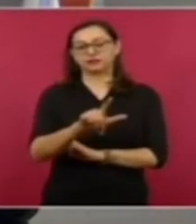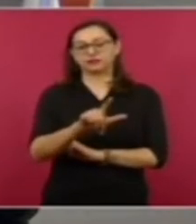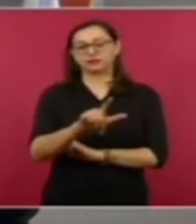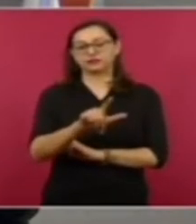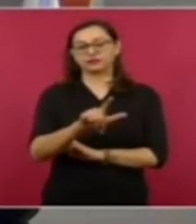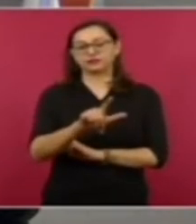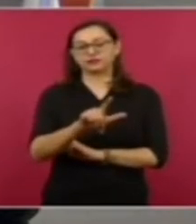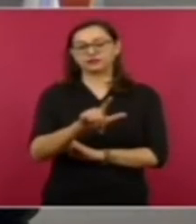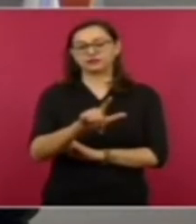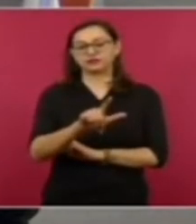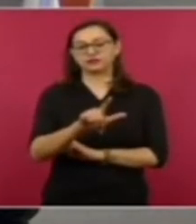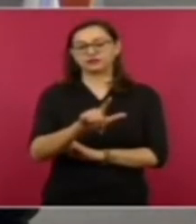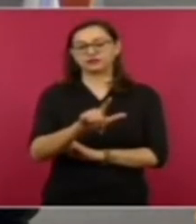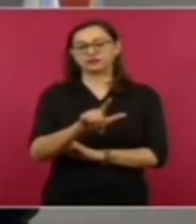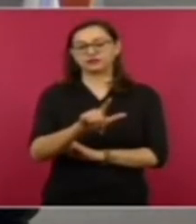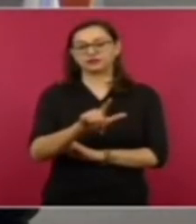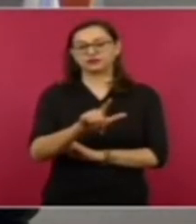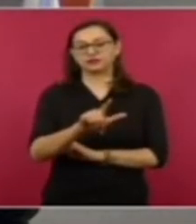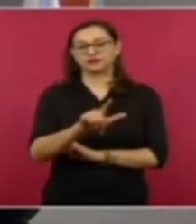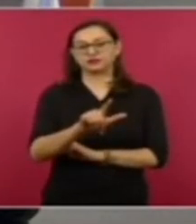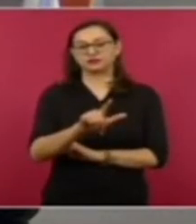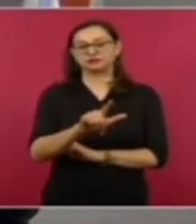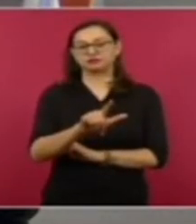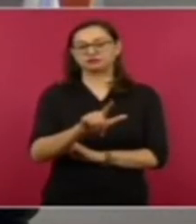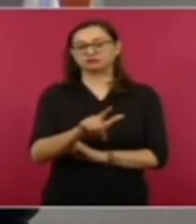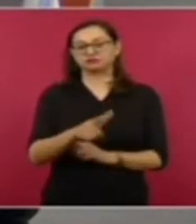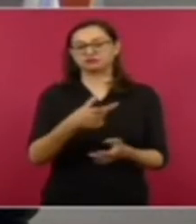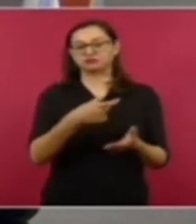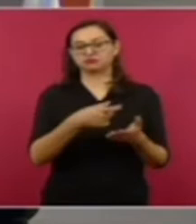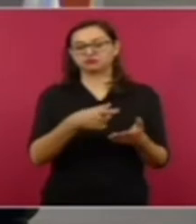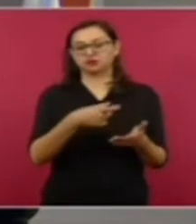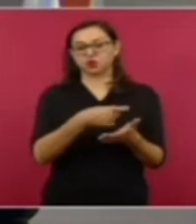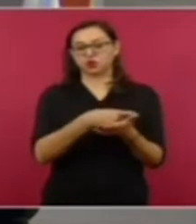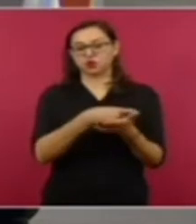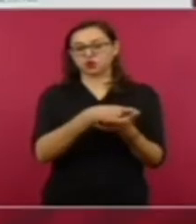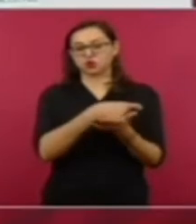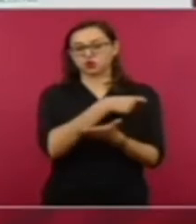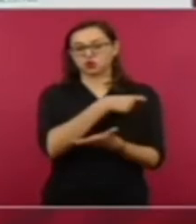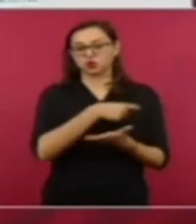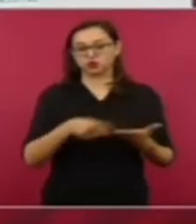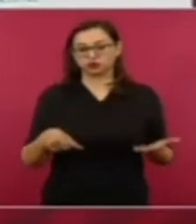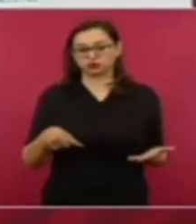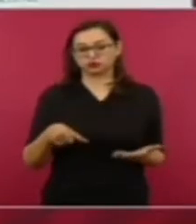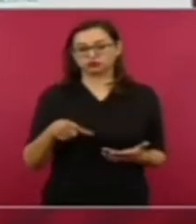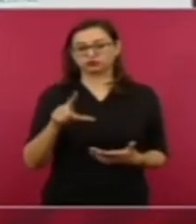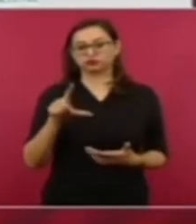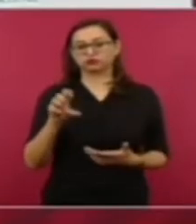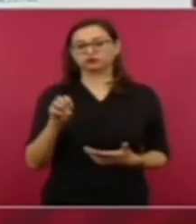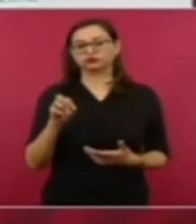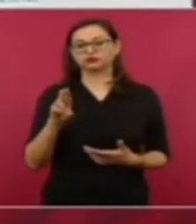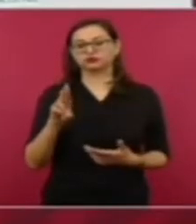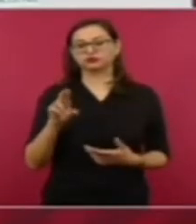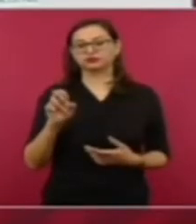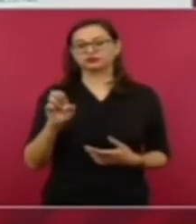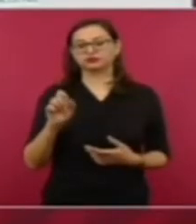sí, comprador, ¿no? Carlos Rodé de Mola.